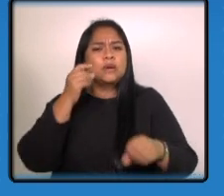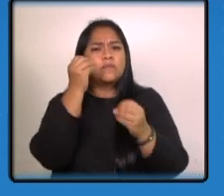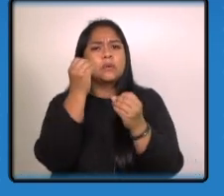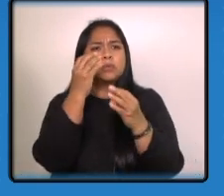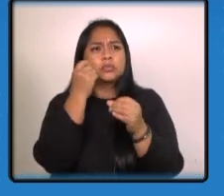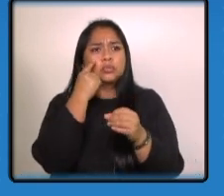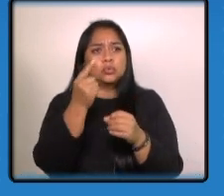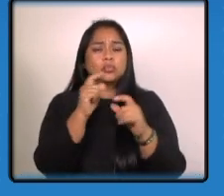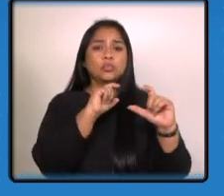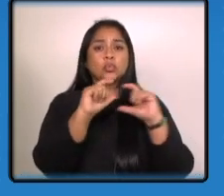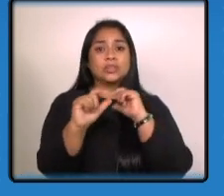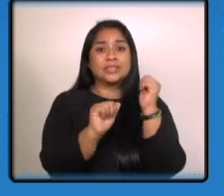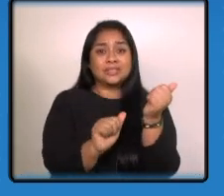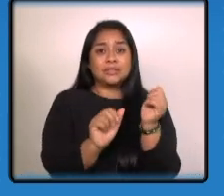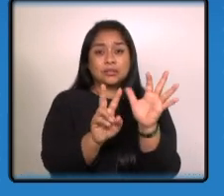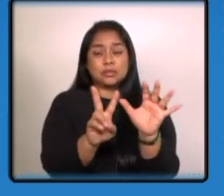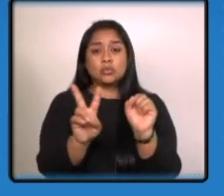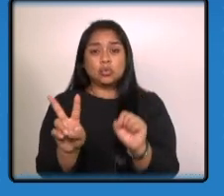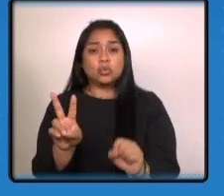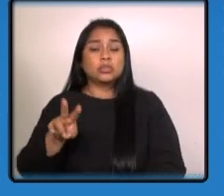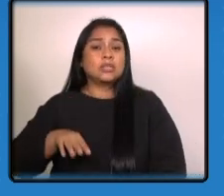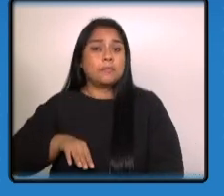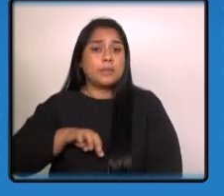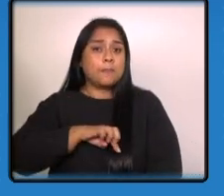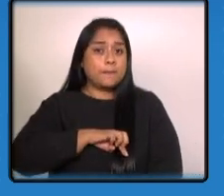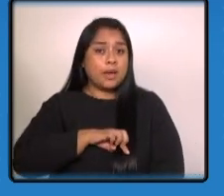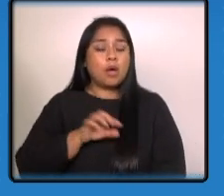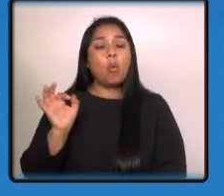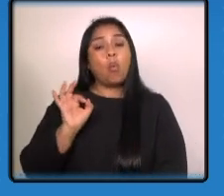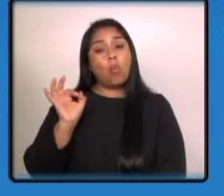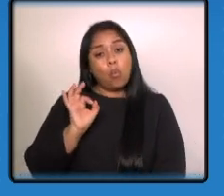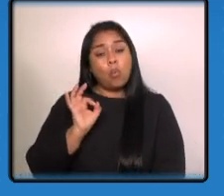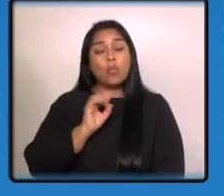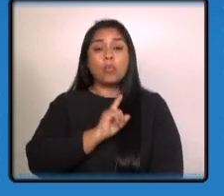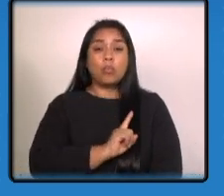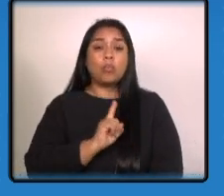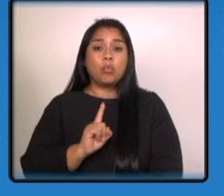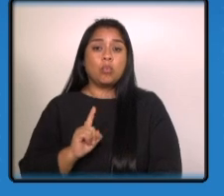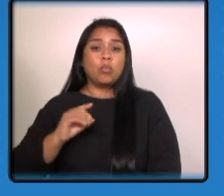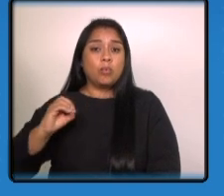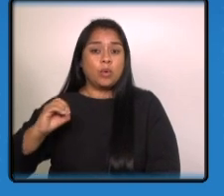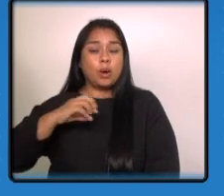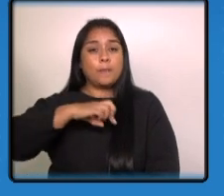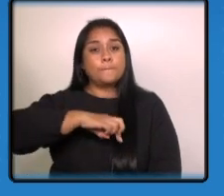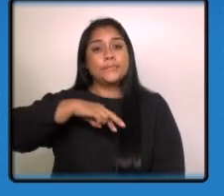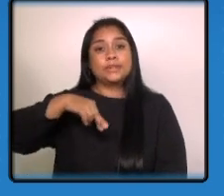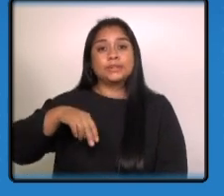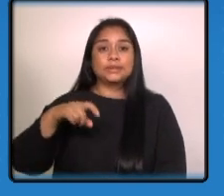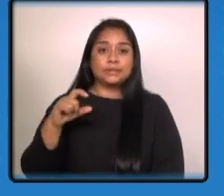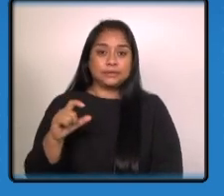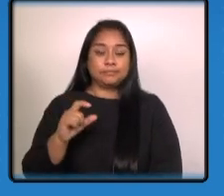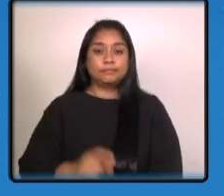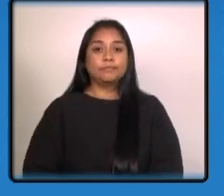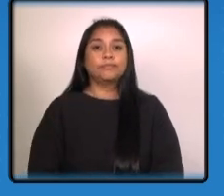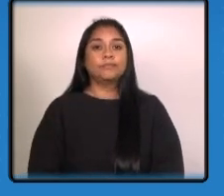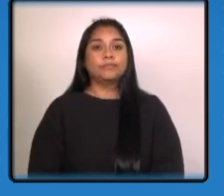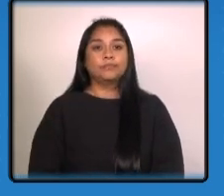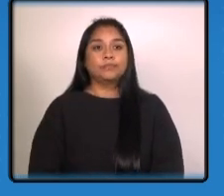información comunicarse al 1572 del ministerio público o bien al 110 de la policía nacional civil